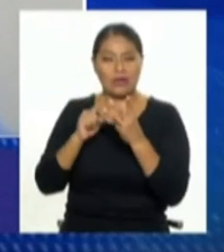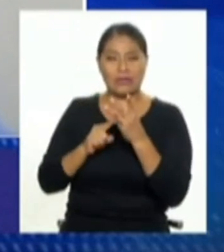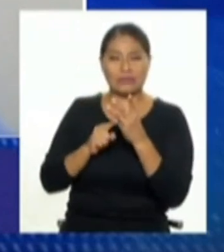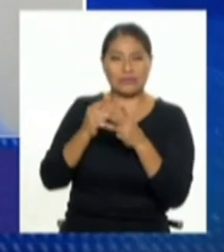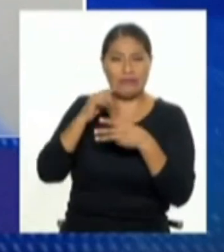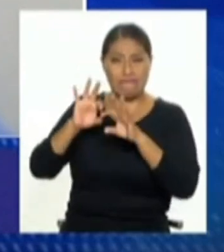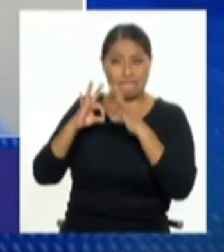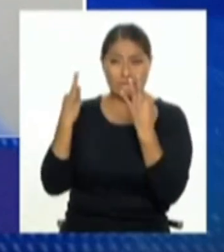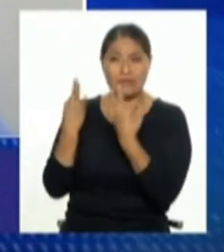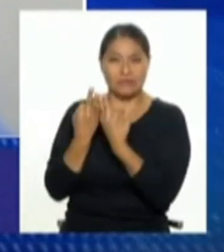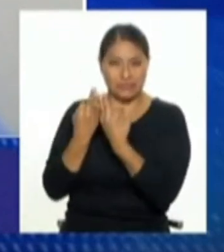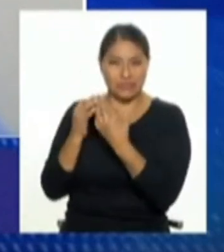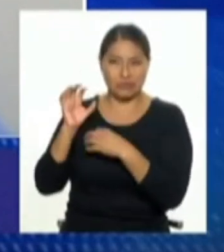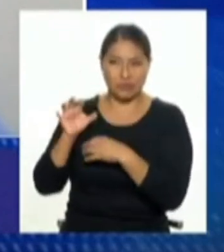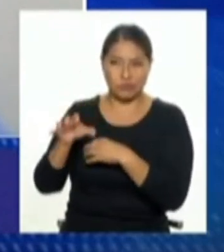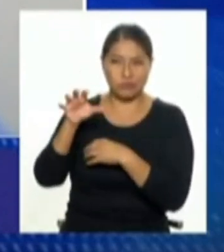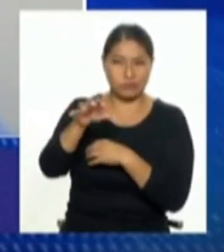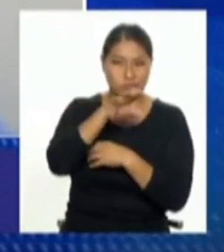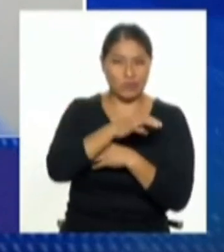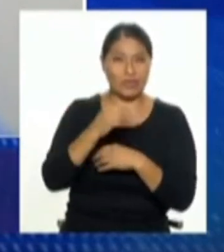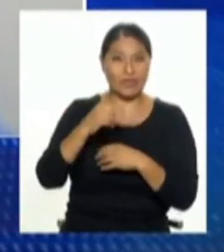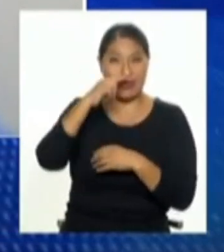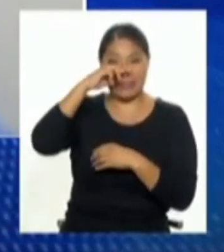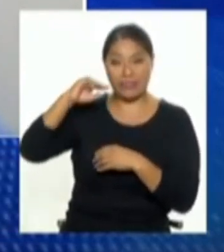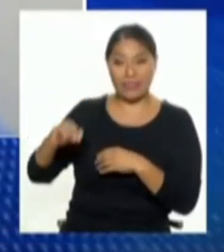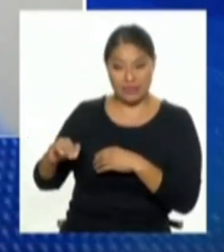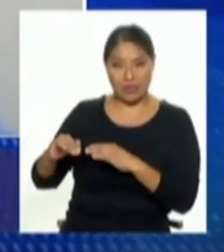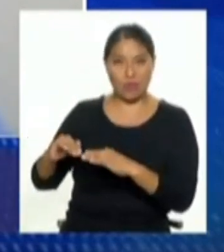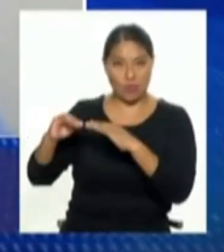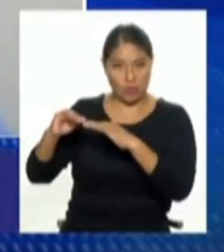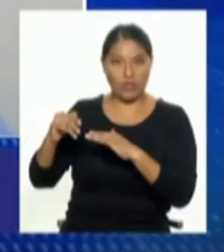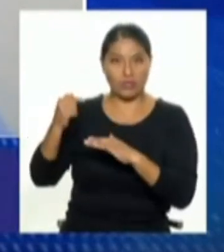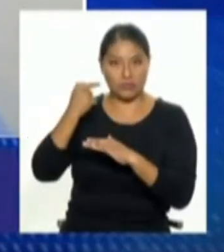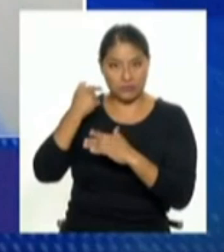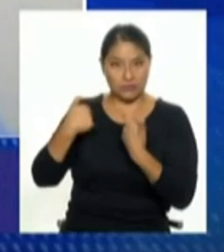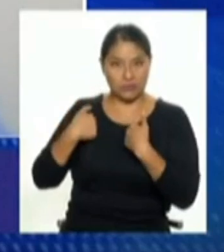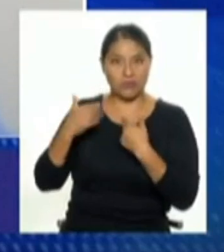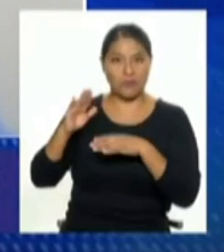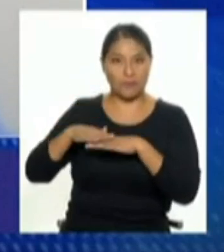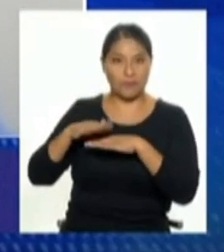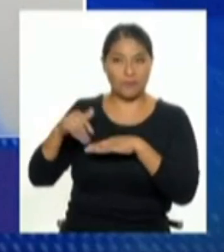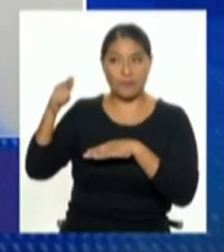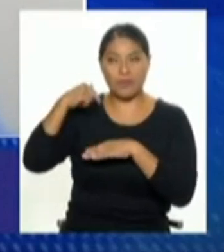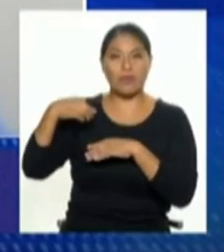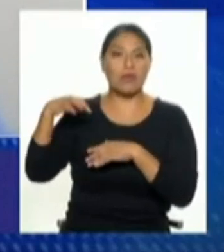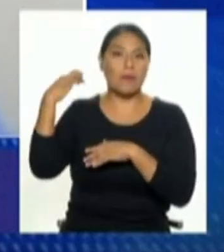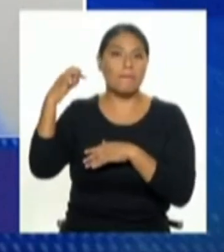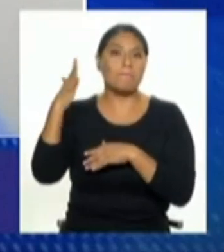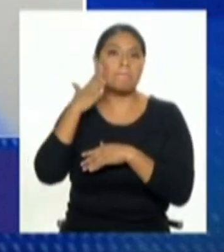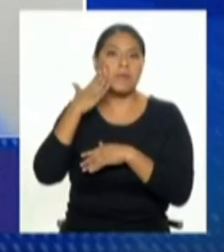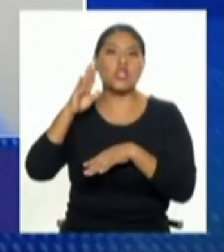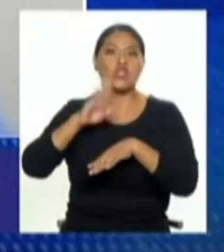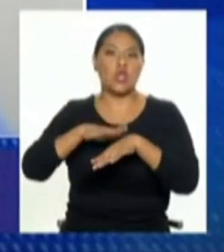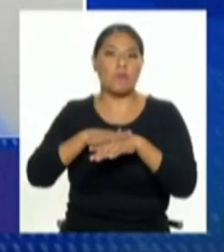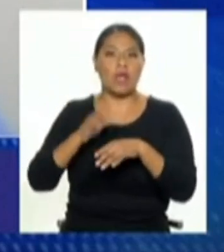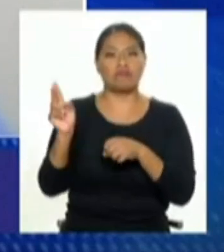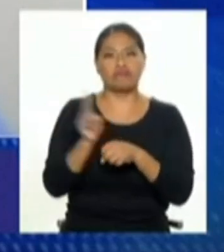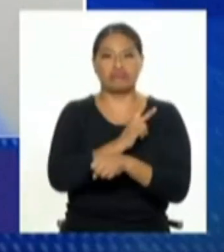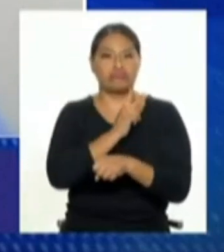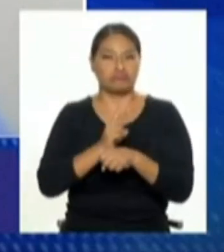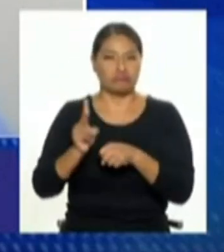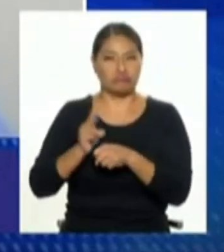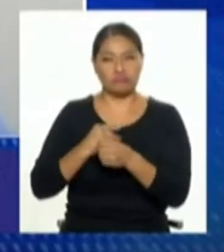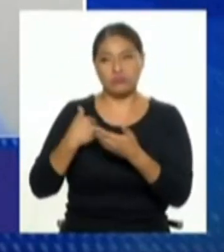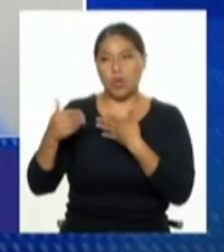impacta precozmente desde la primera infancia si yo tengo modelos que normalizan la violencia que normalizan la